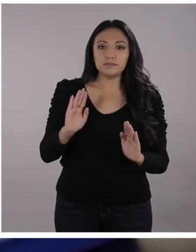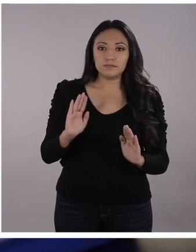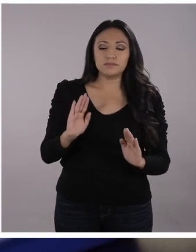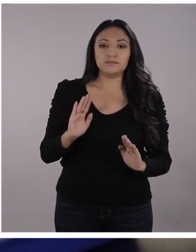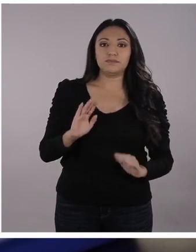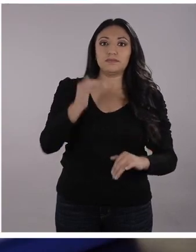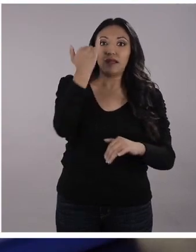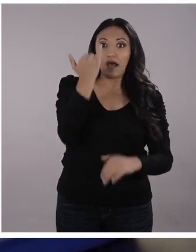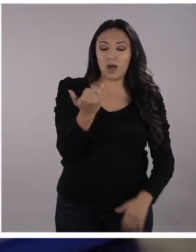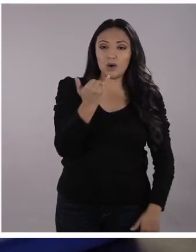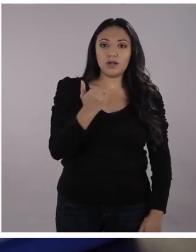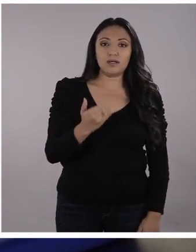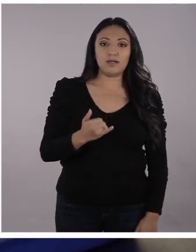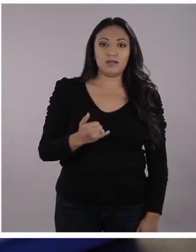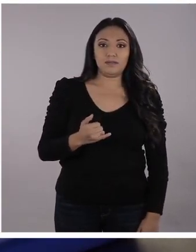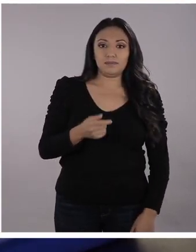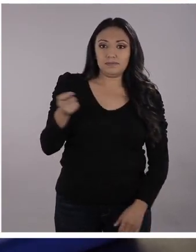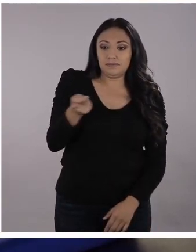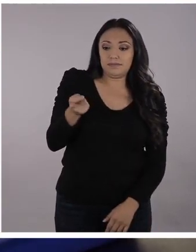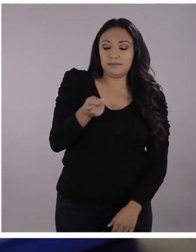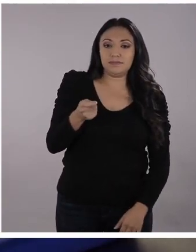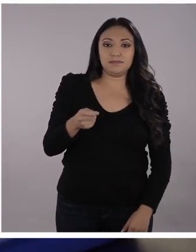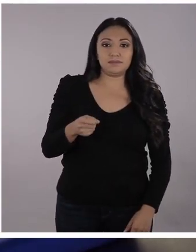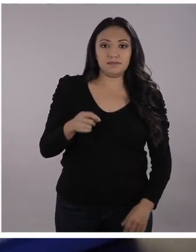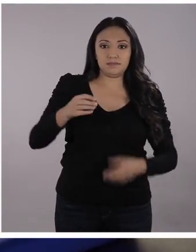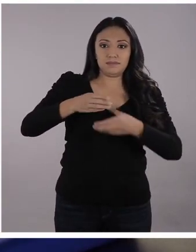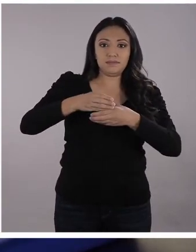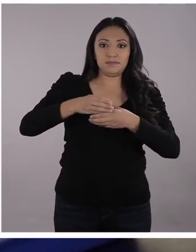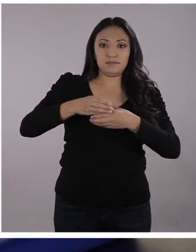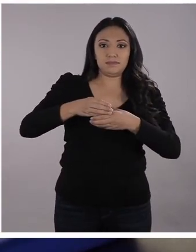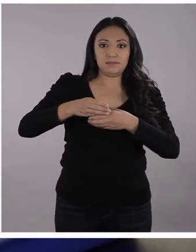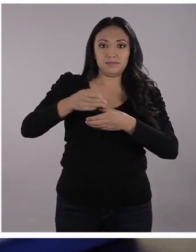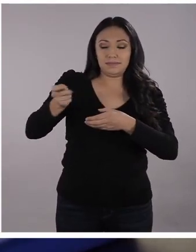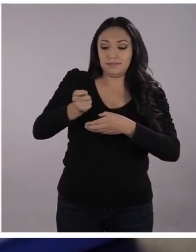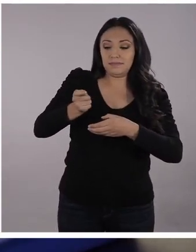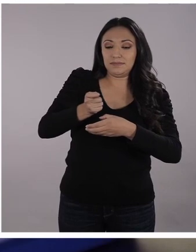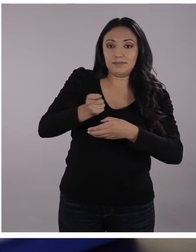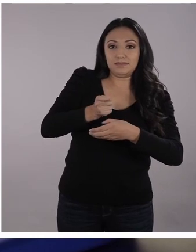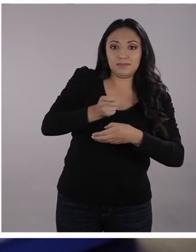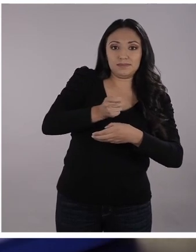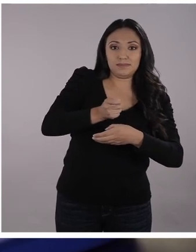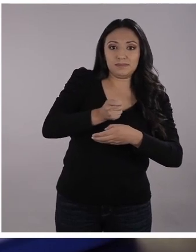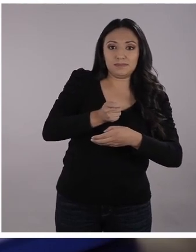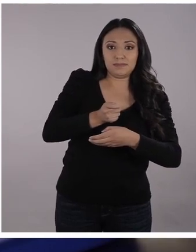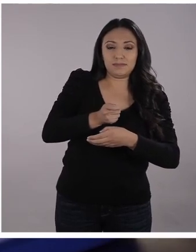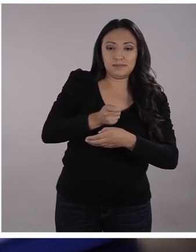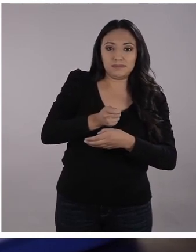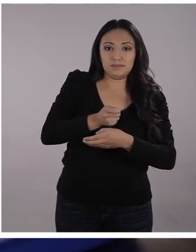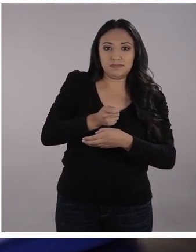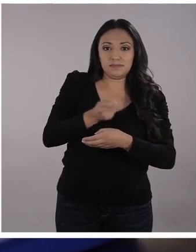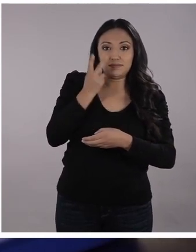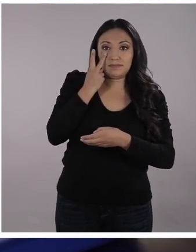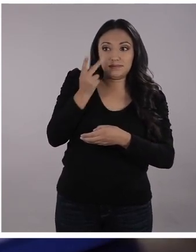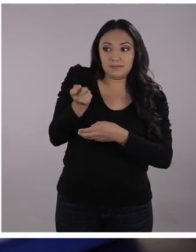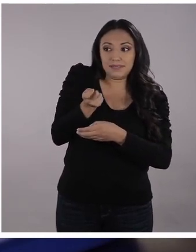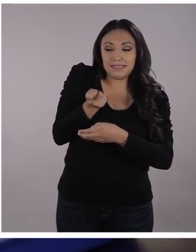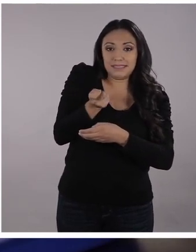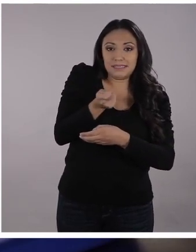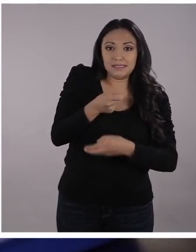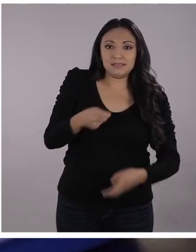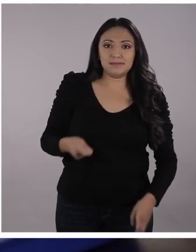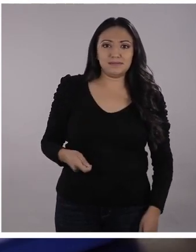¿De acuerdo? Ahí estamos. Ahora, vamos a sacar, Santi. Sobre los vasos. Vamos a sacar la